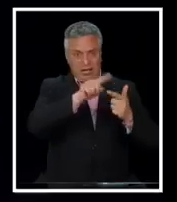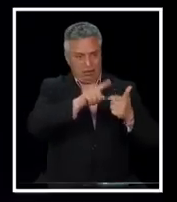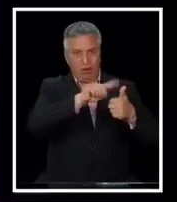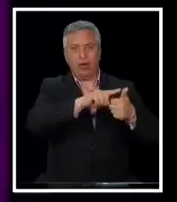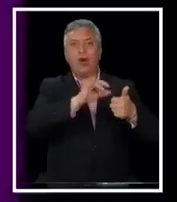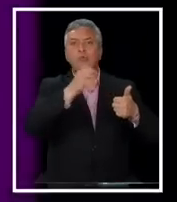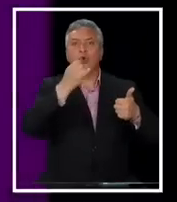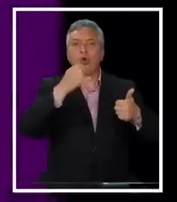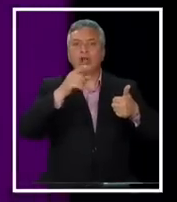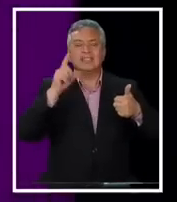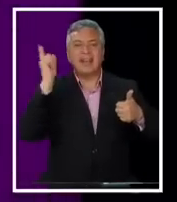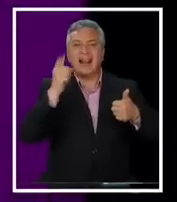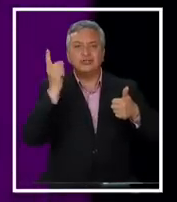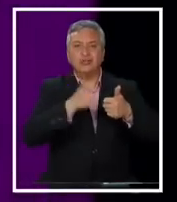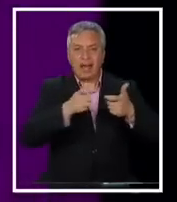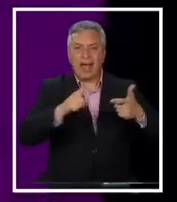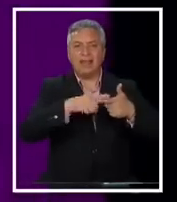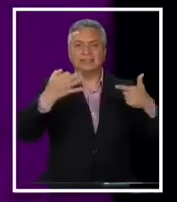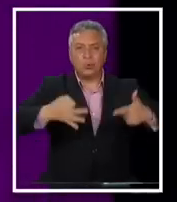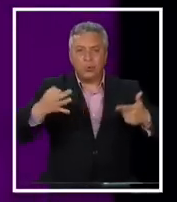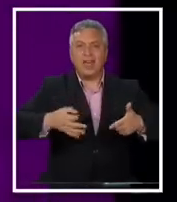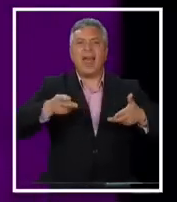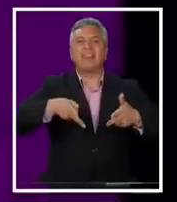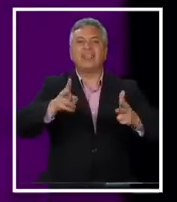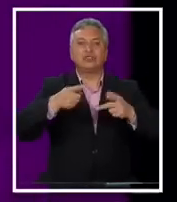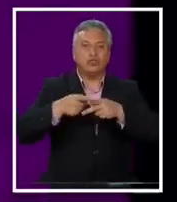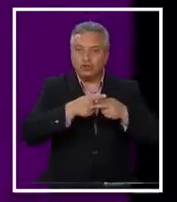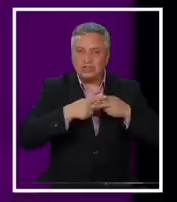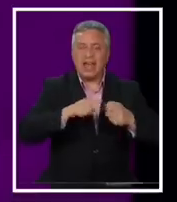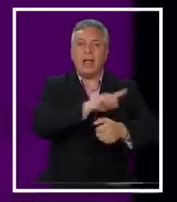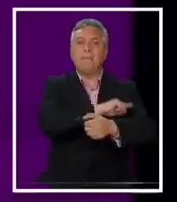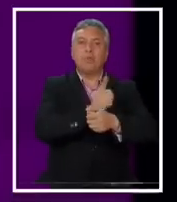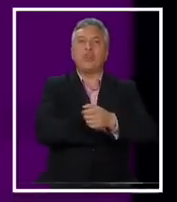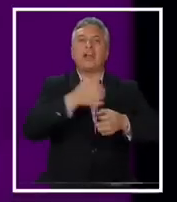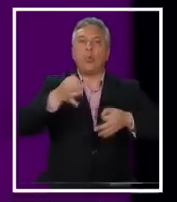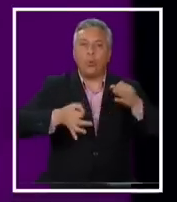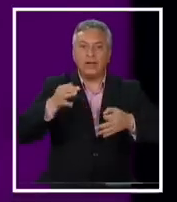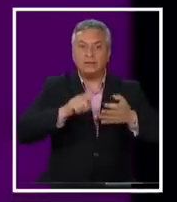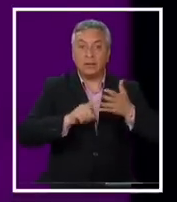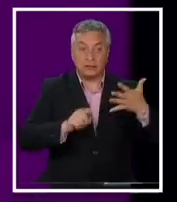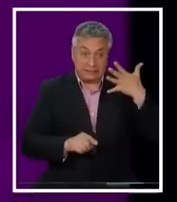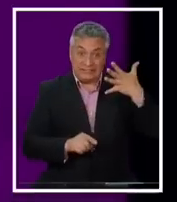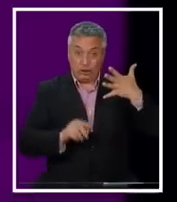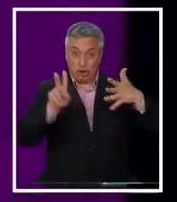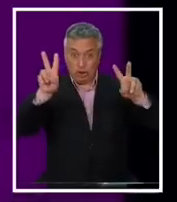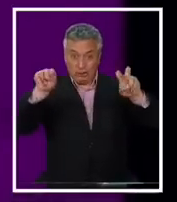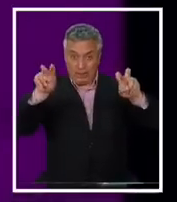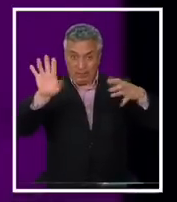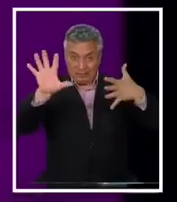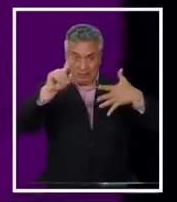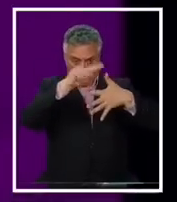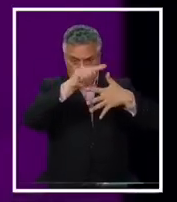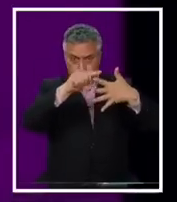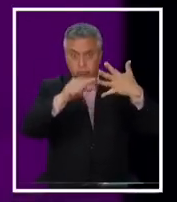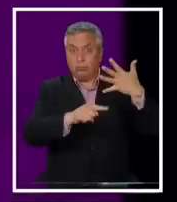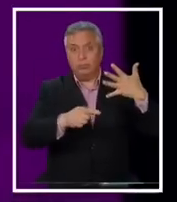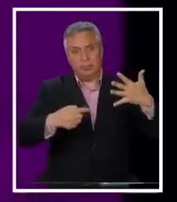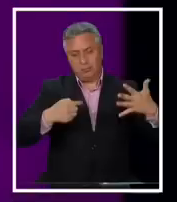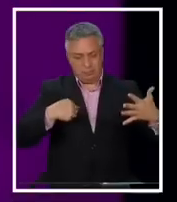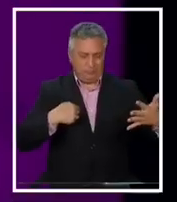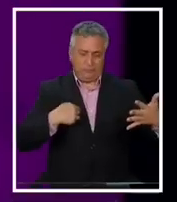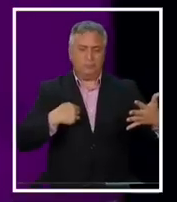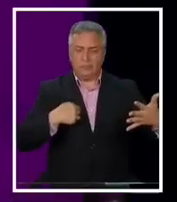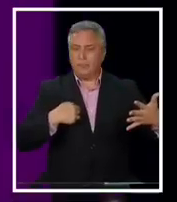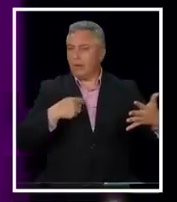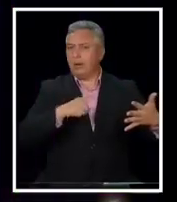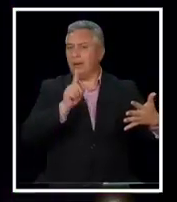plurinacionalidad, derechos sociales, seguridad, sistema político, poder judicial, y son cinco ámbitos donde nos dan la razón de que estaba mal